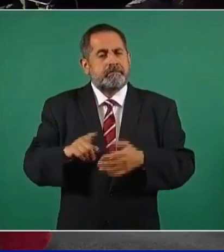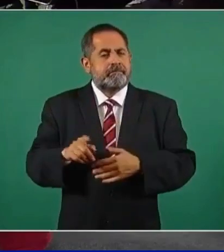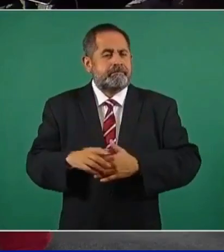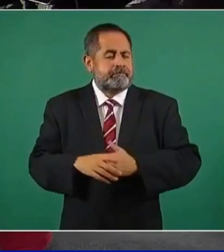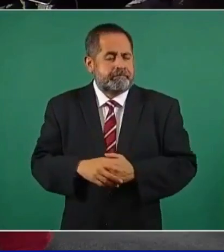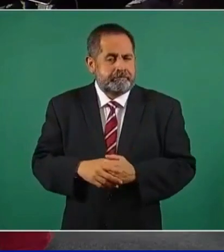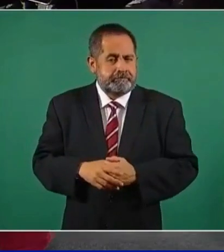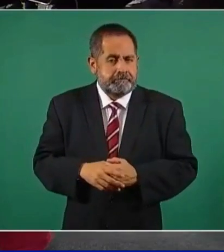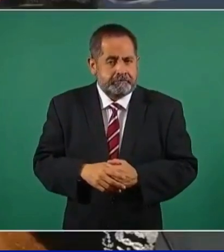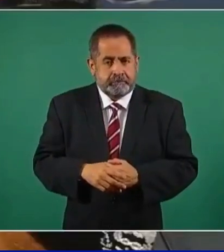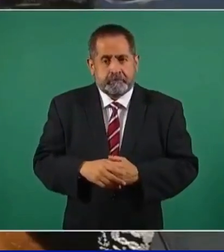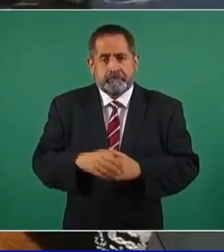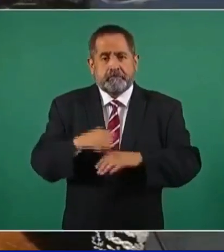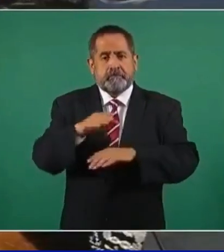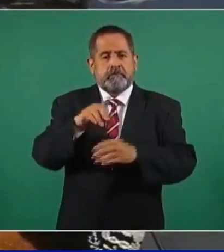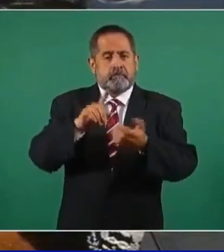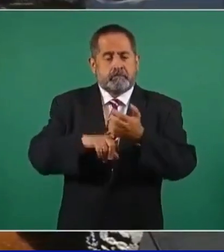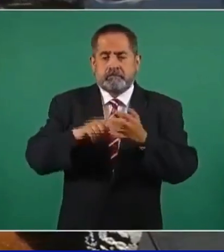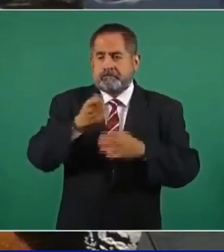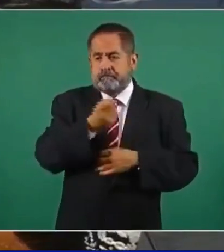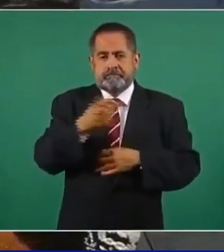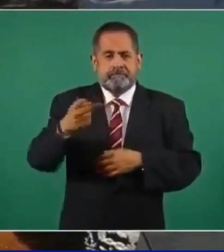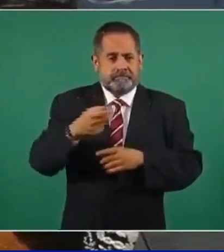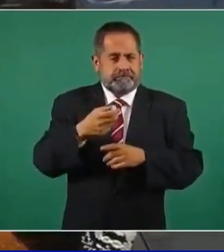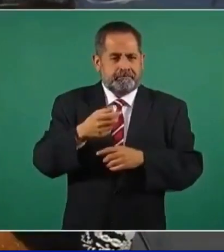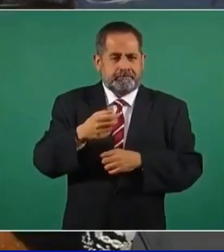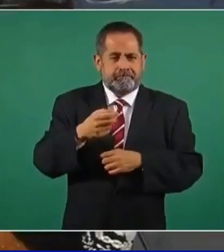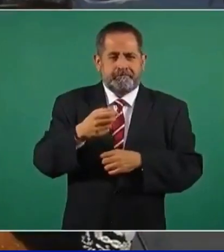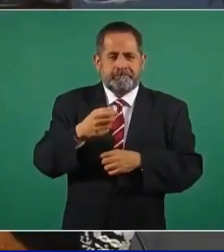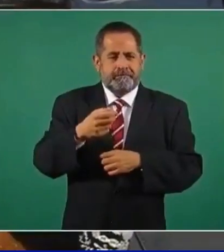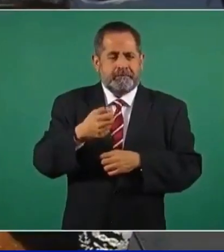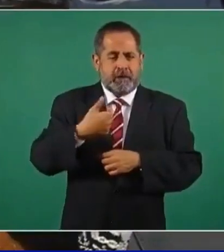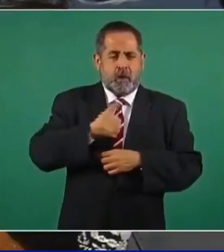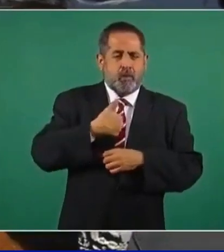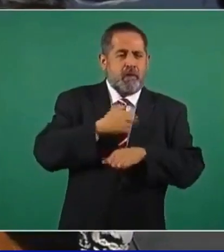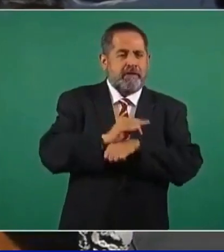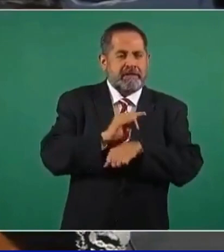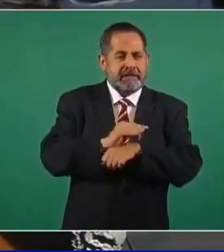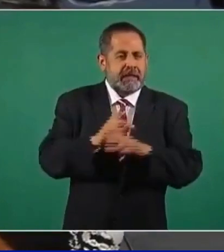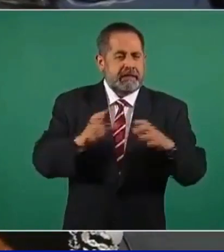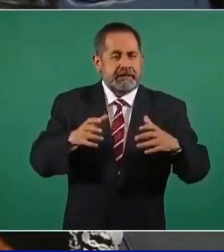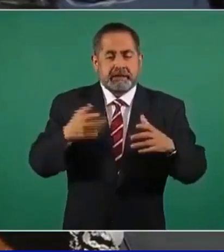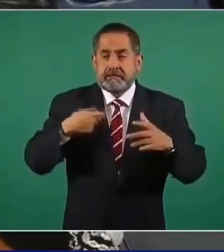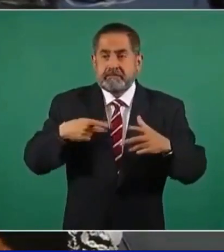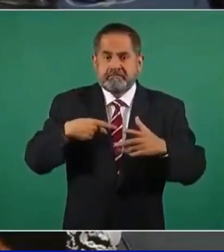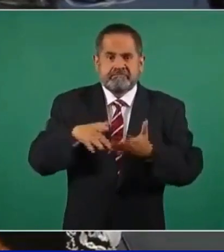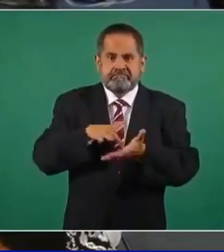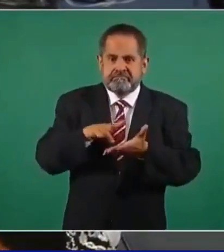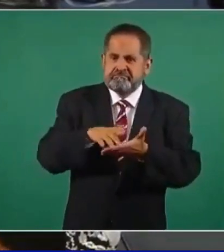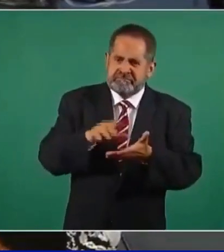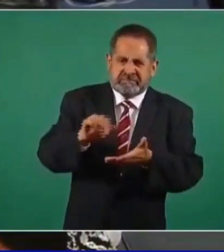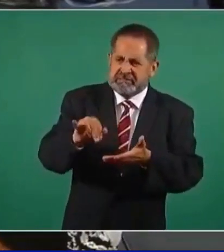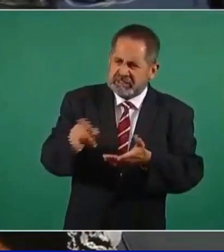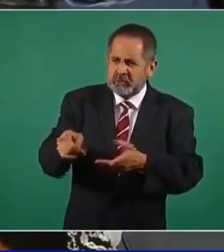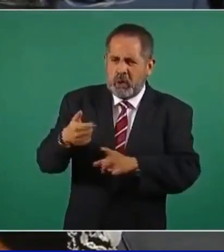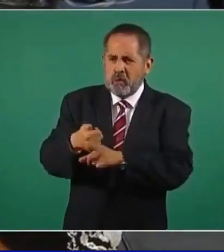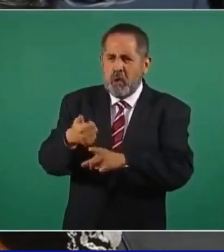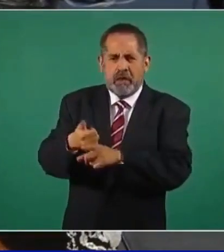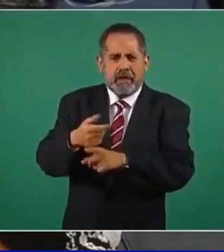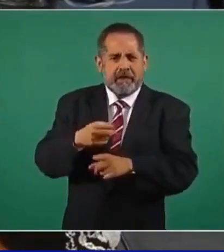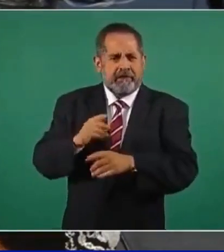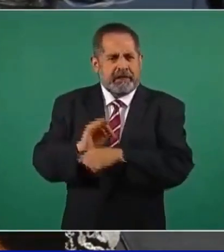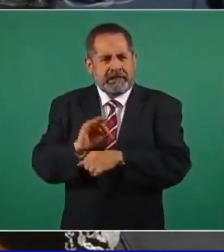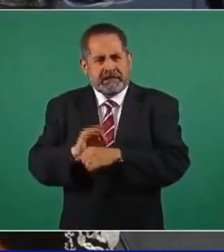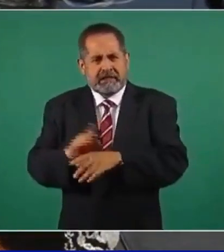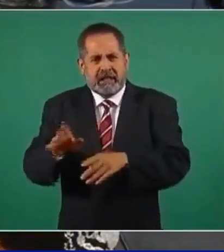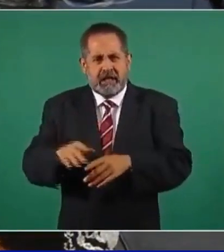Bueno, pues ahora ya con el asunto de las autodefensas, conocidas como el machete, pues la población está apoyando este tipo de acciones en cuanto a